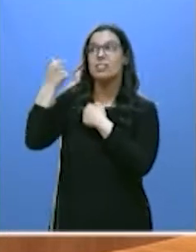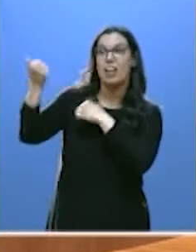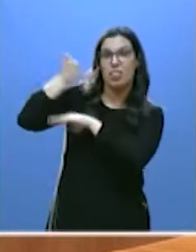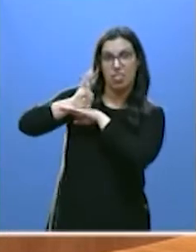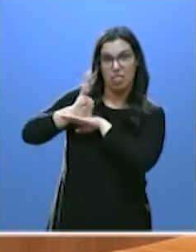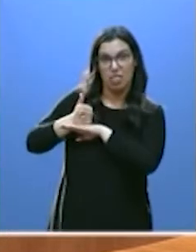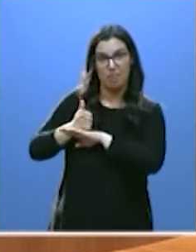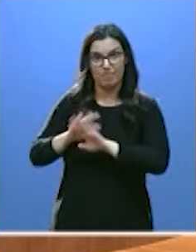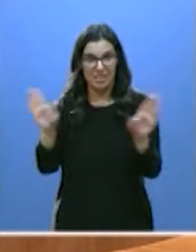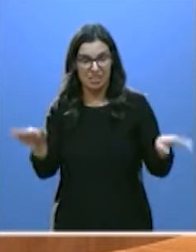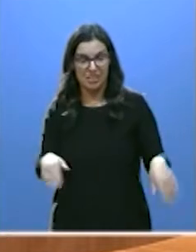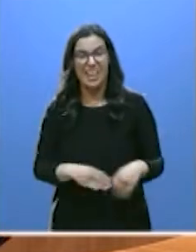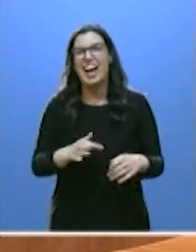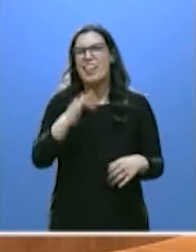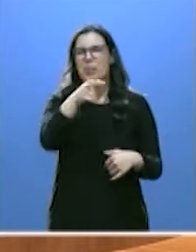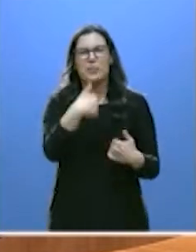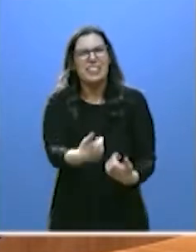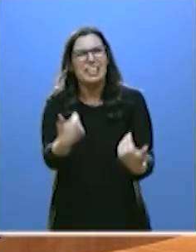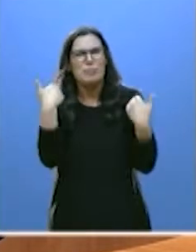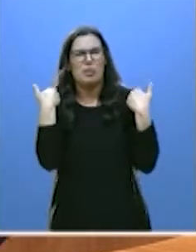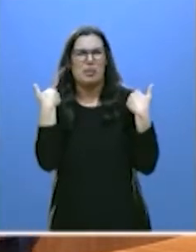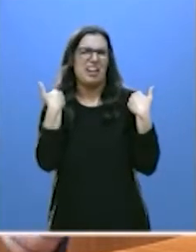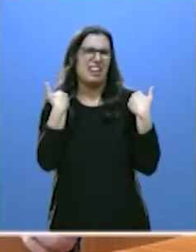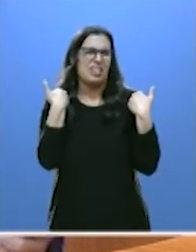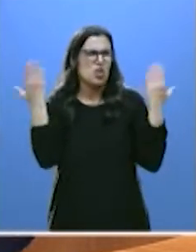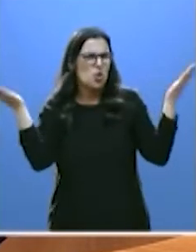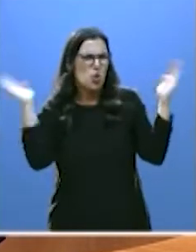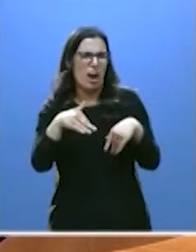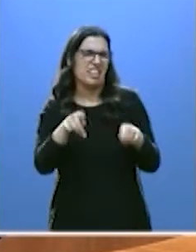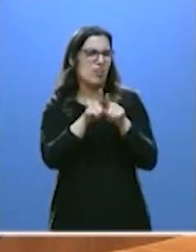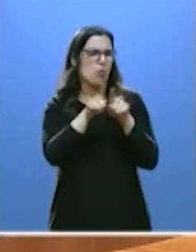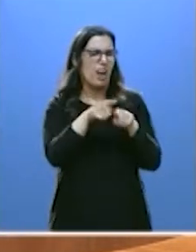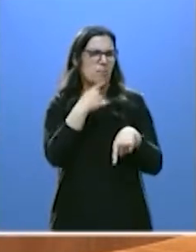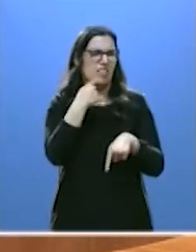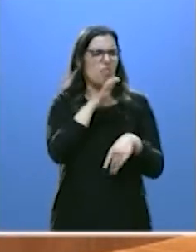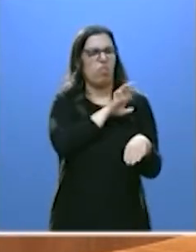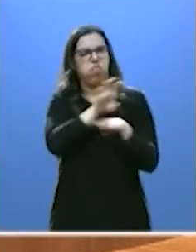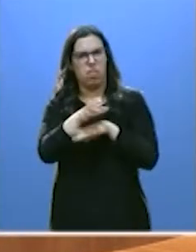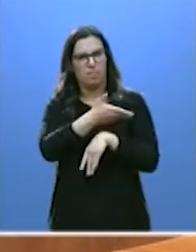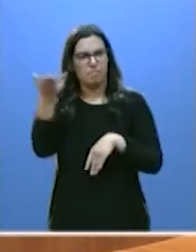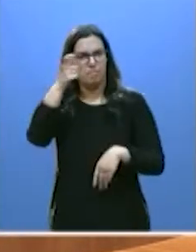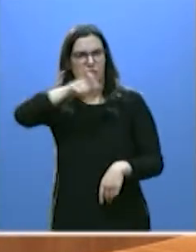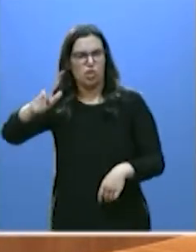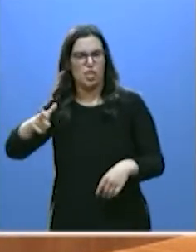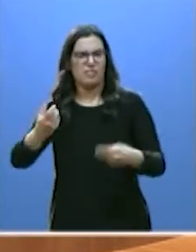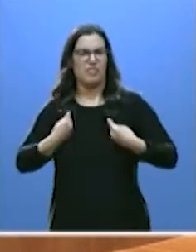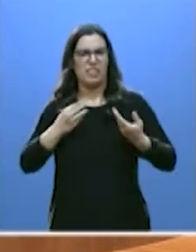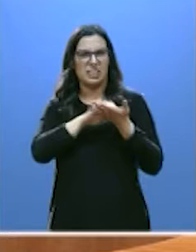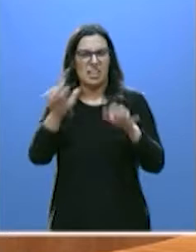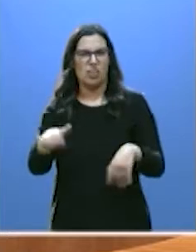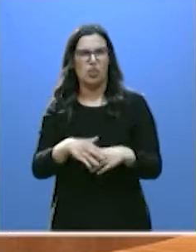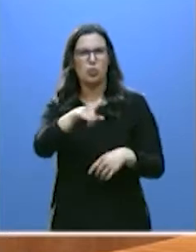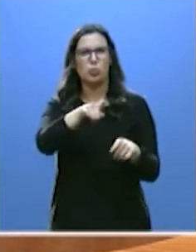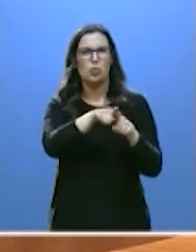Además, con una irresponsabilidad insultante a las personas de Castilla y León. Con sus tambores de